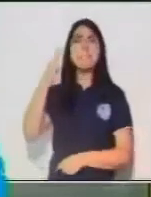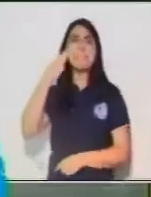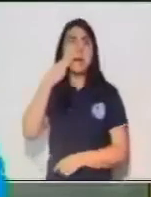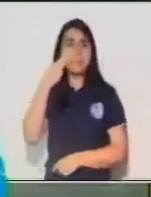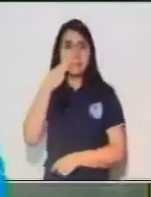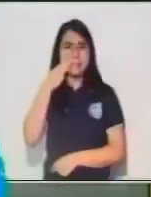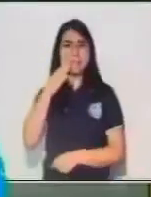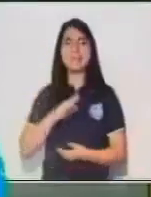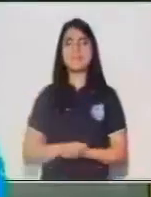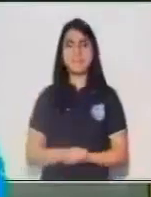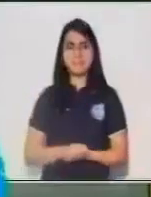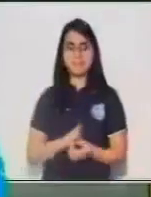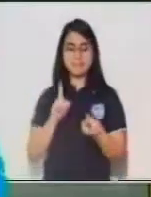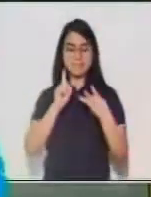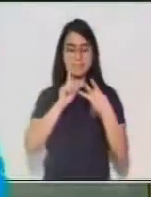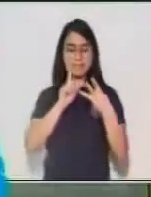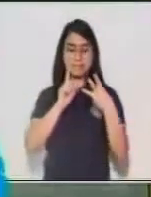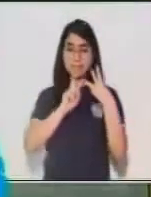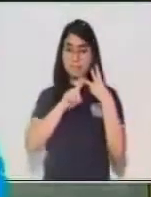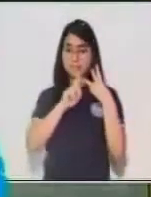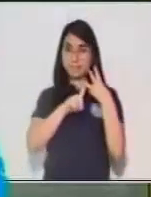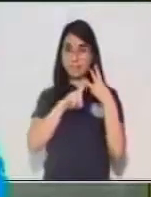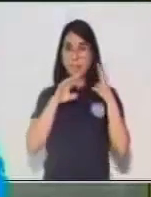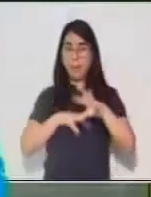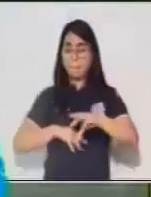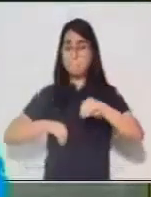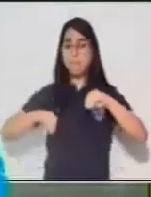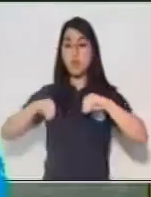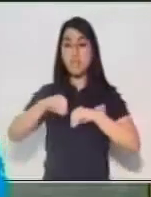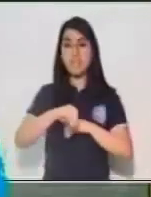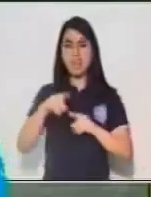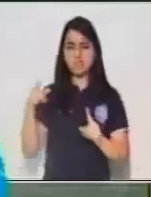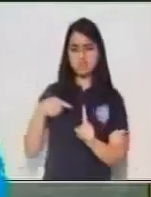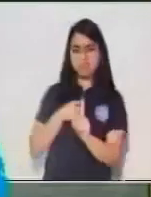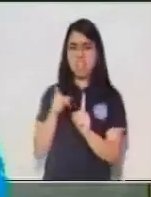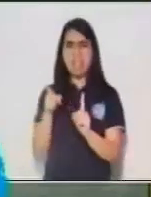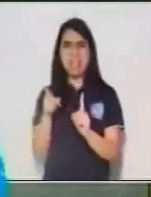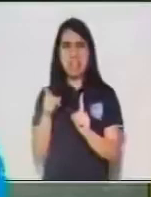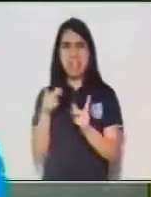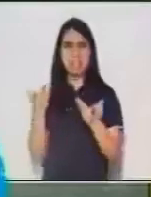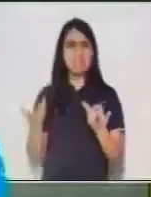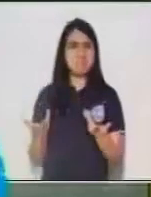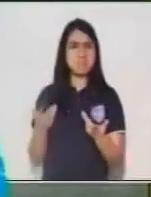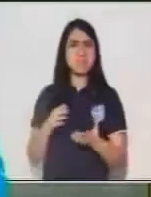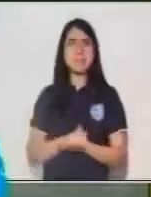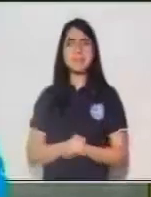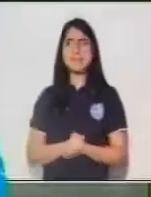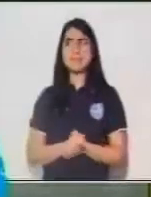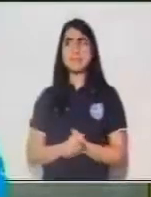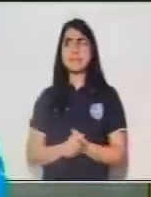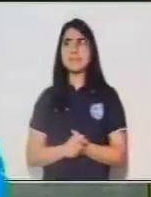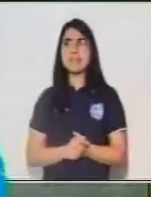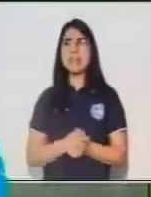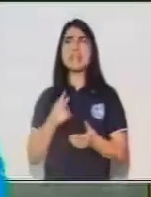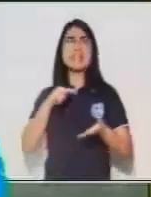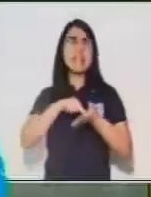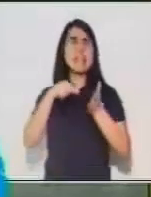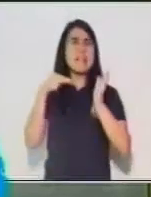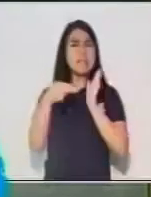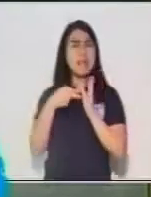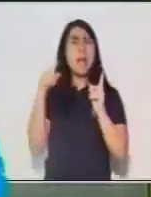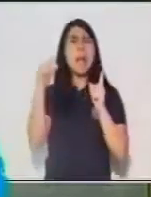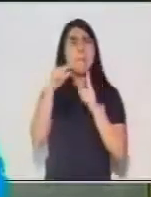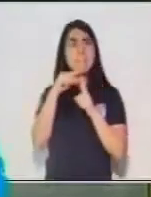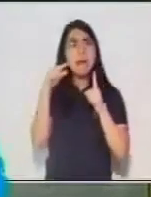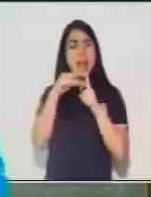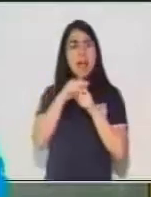modificador indirecto, estamos hablando que es una palabra que se une al núcleo por medio de